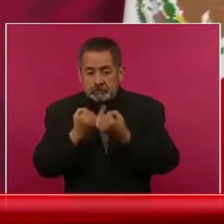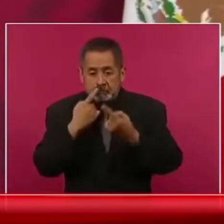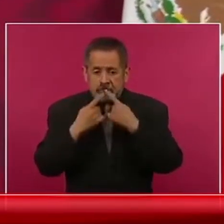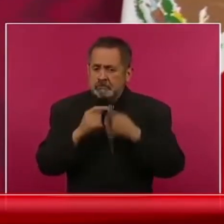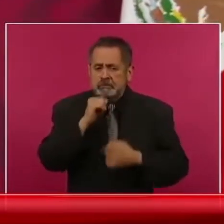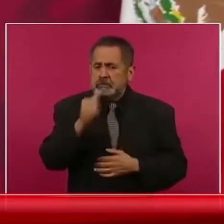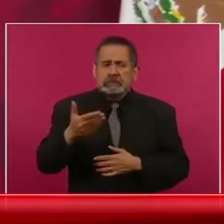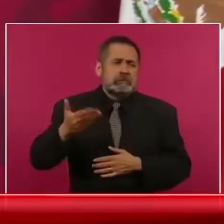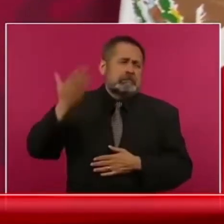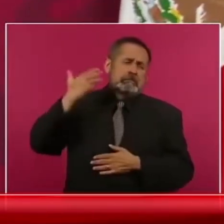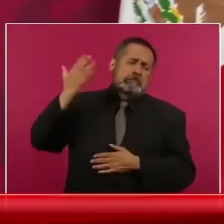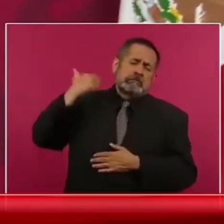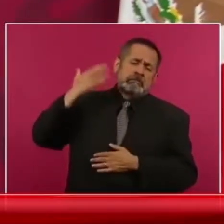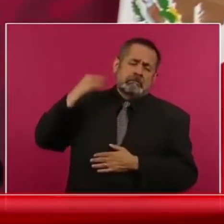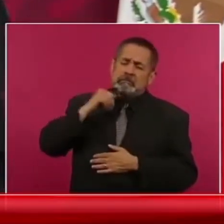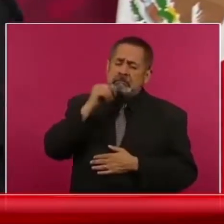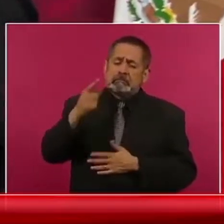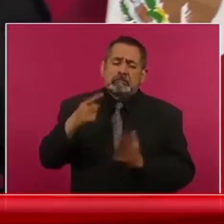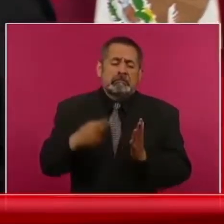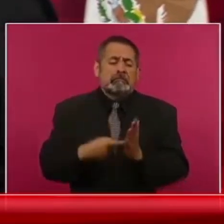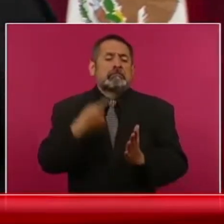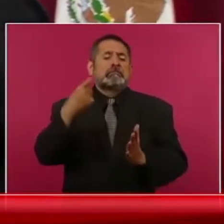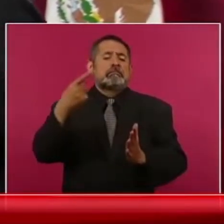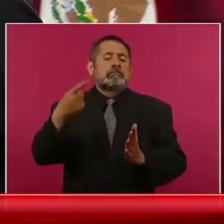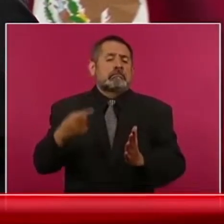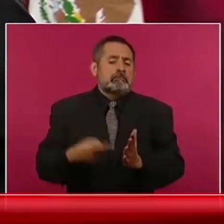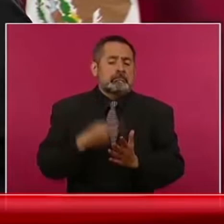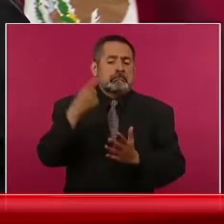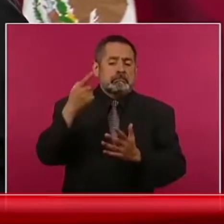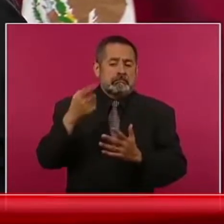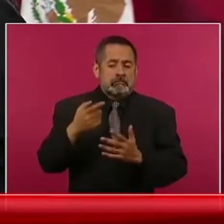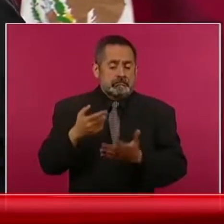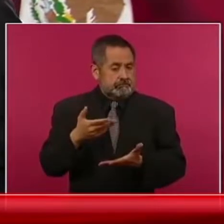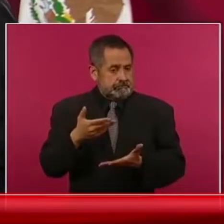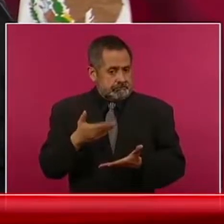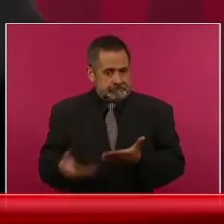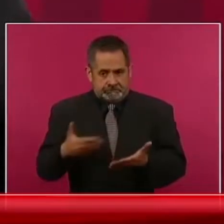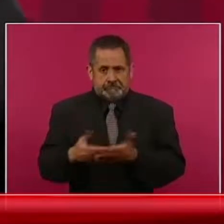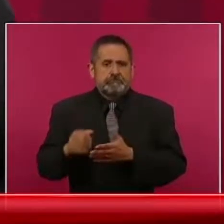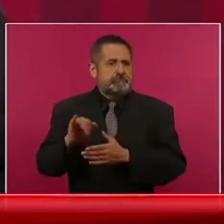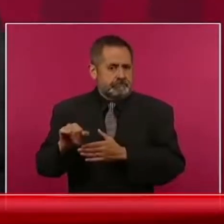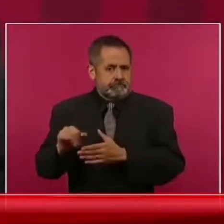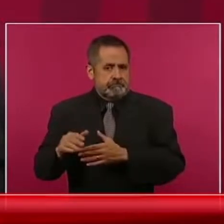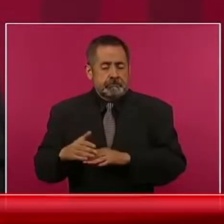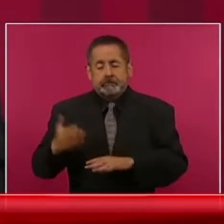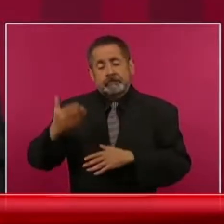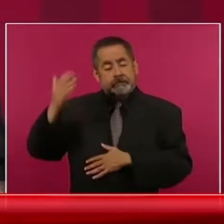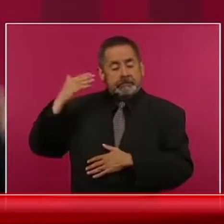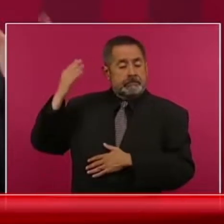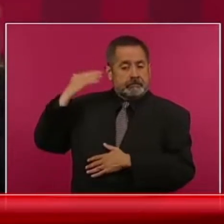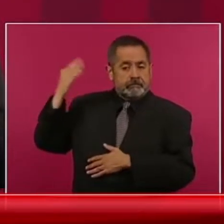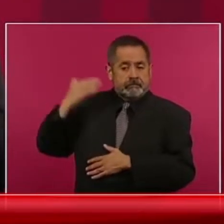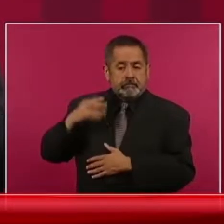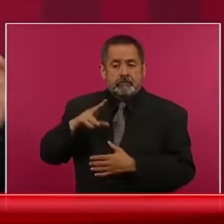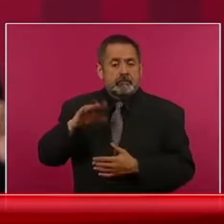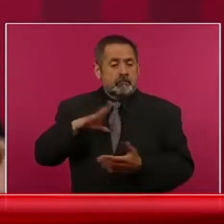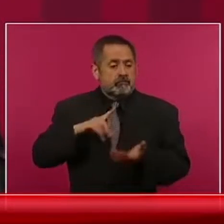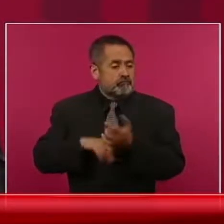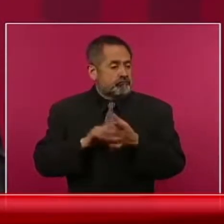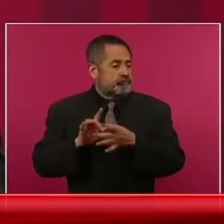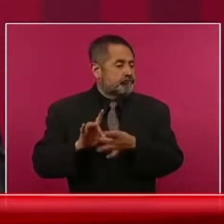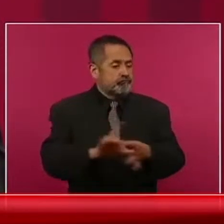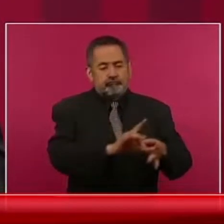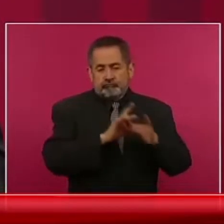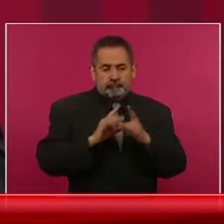de vez en cuando, y no actuaban de manera coordinada.